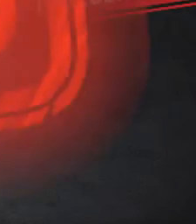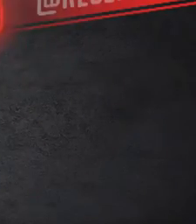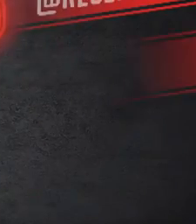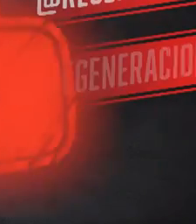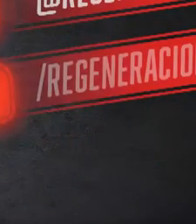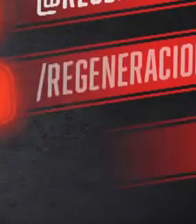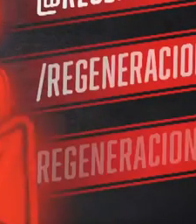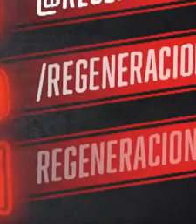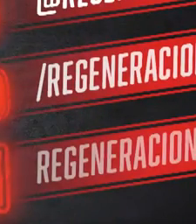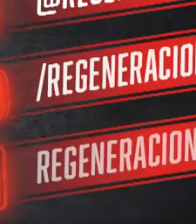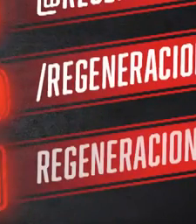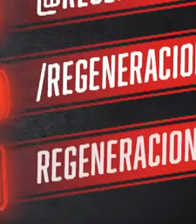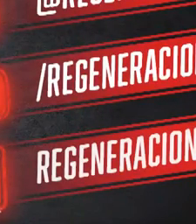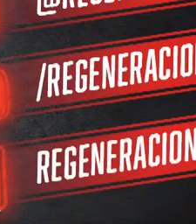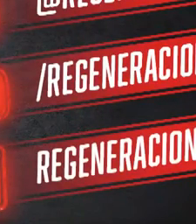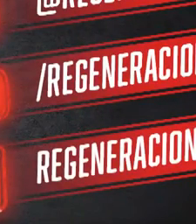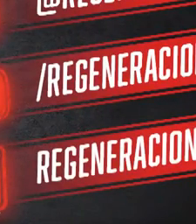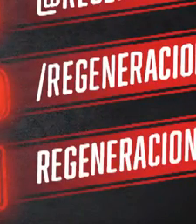Gracias. Gracias.